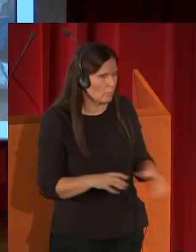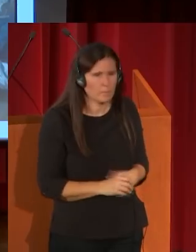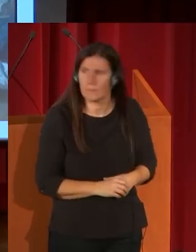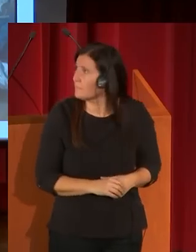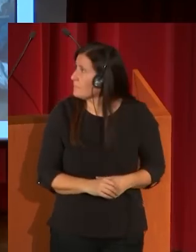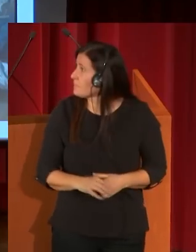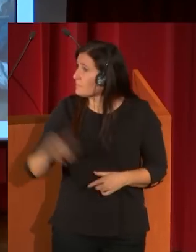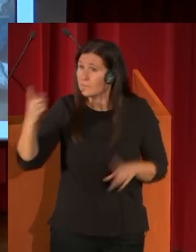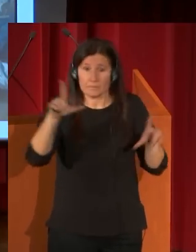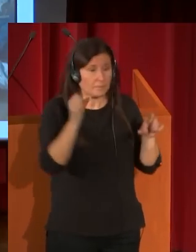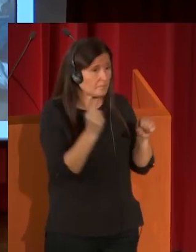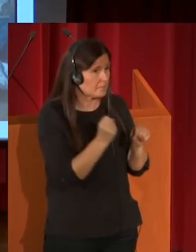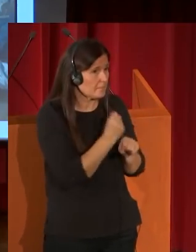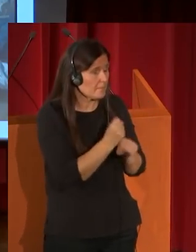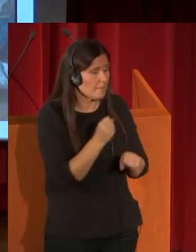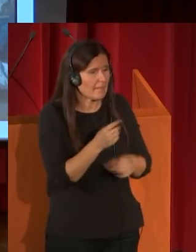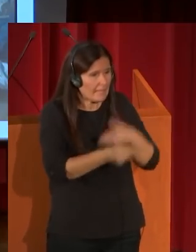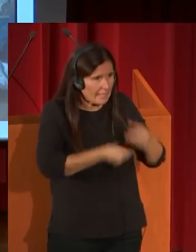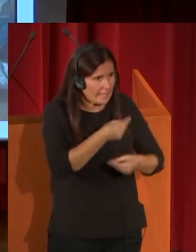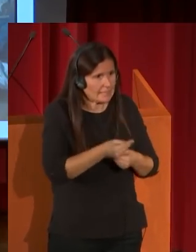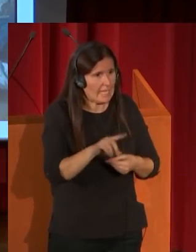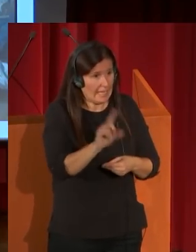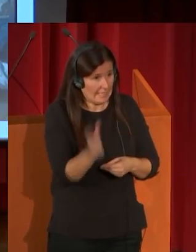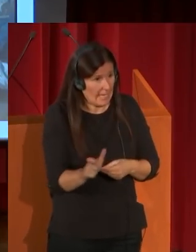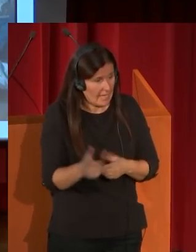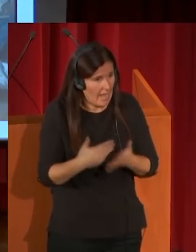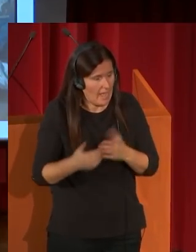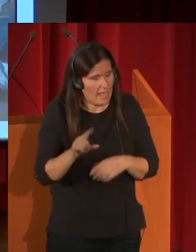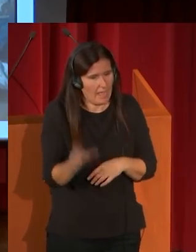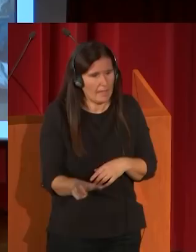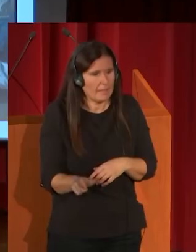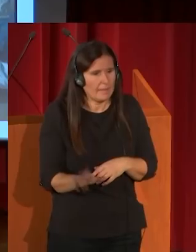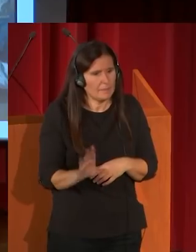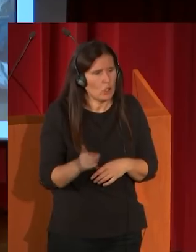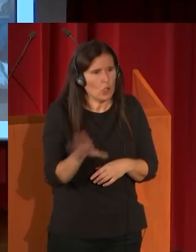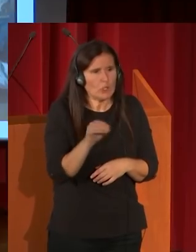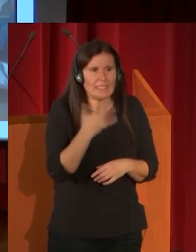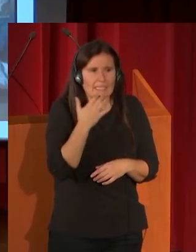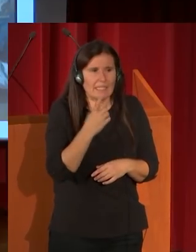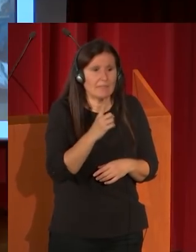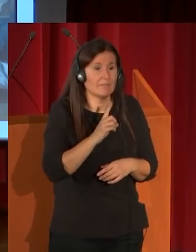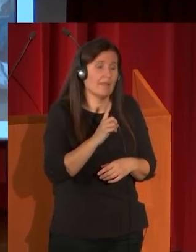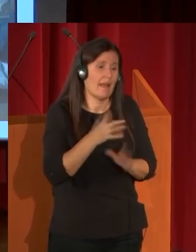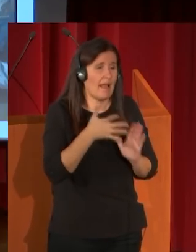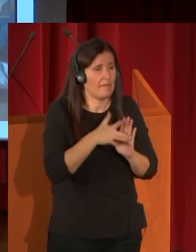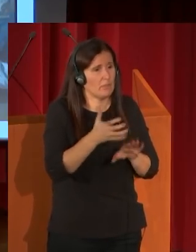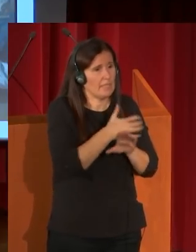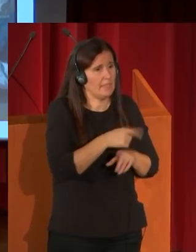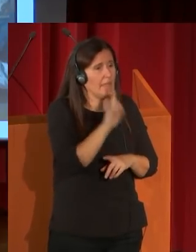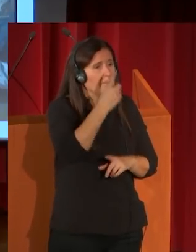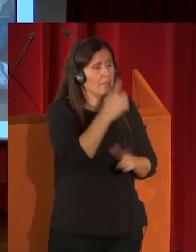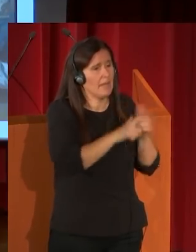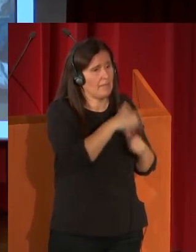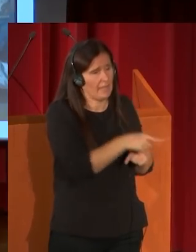Esta obra, aunque hecha en Italia, no puede entenderse sin el primer viaje a África, que realiza en